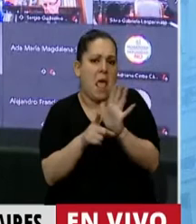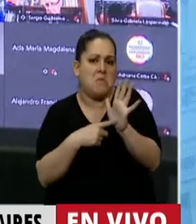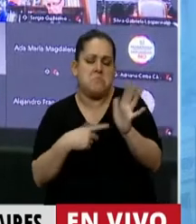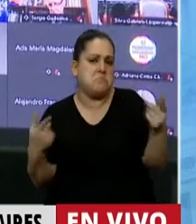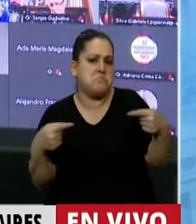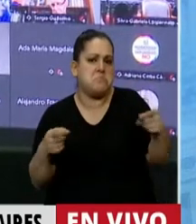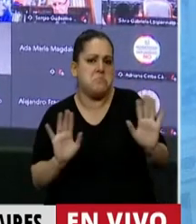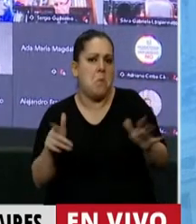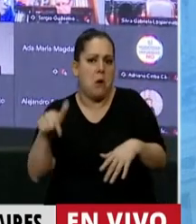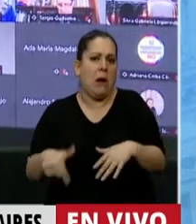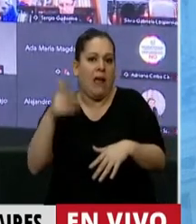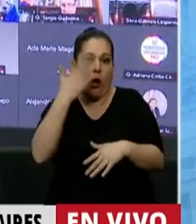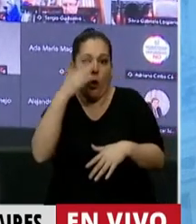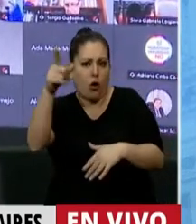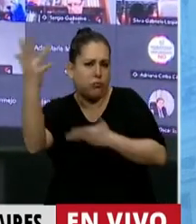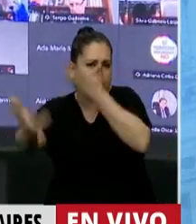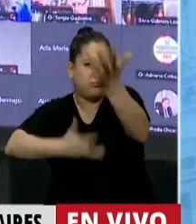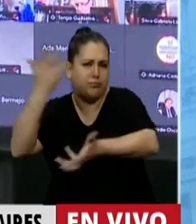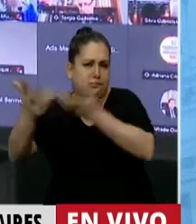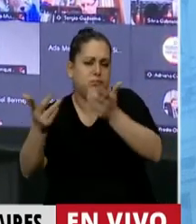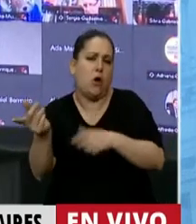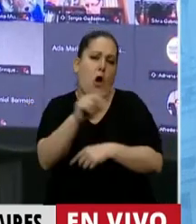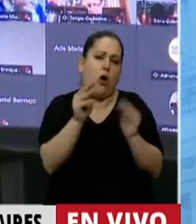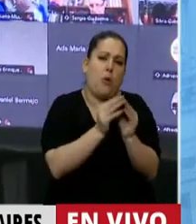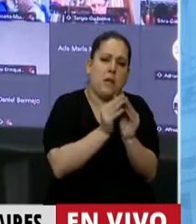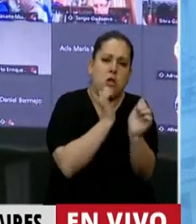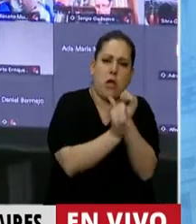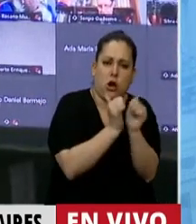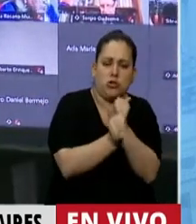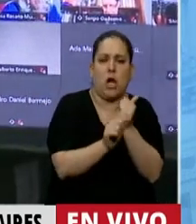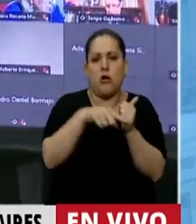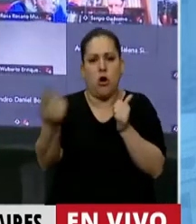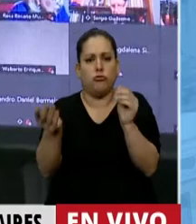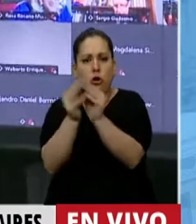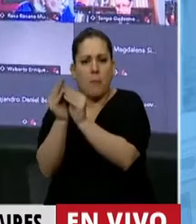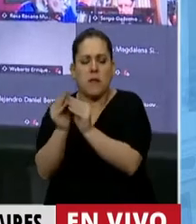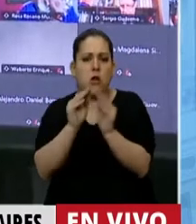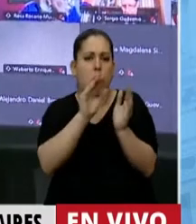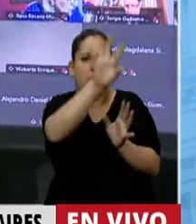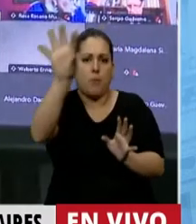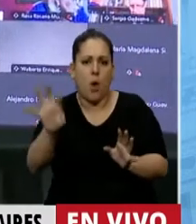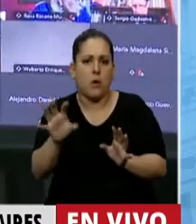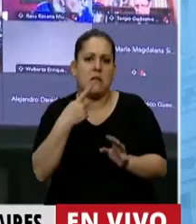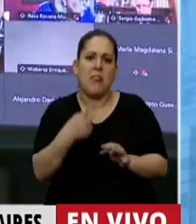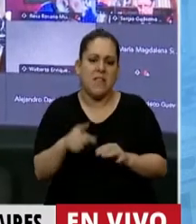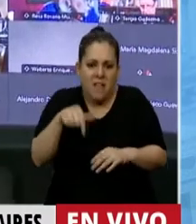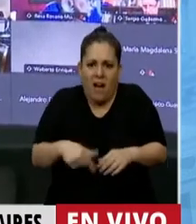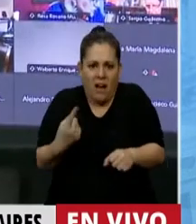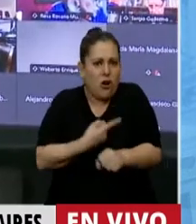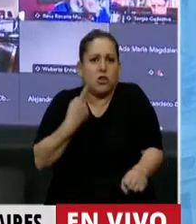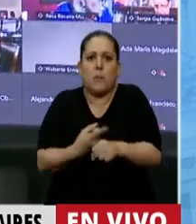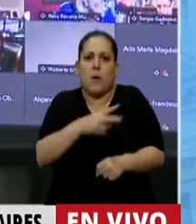estamos en un problemón con todo incendiado. Ni hablar de los compañeros de Rosario y alrededores que también dicen, che, pero acá en las islas no se puede